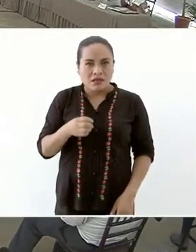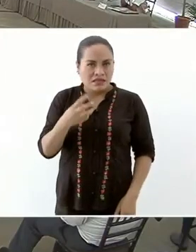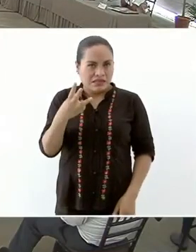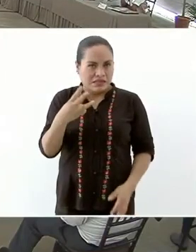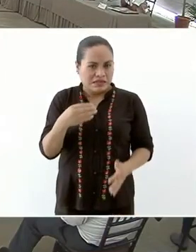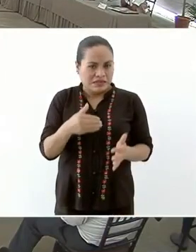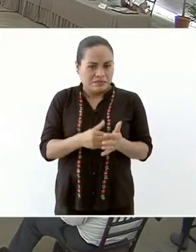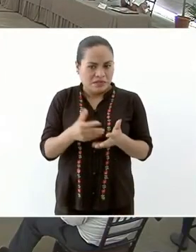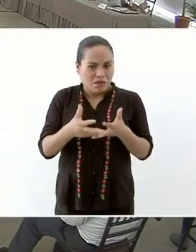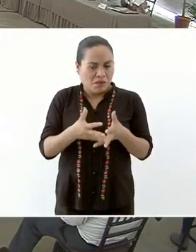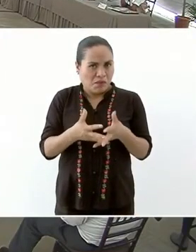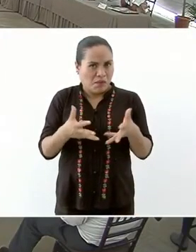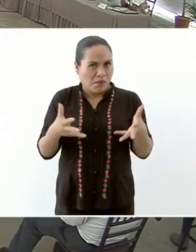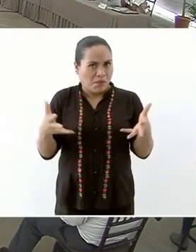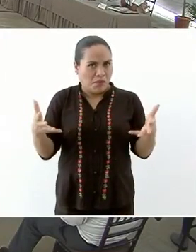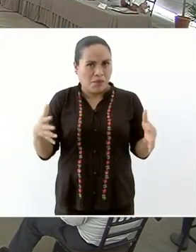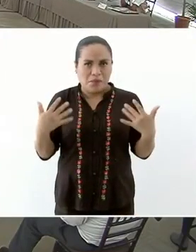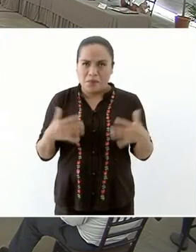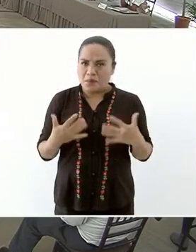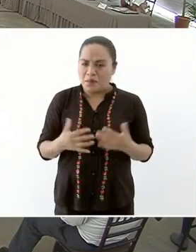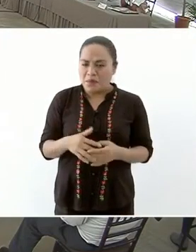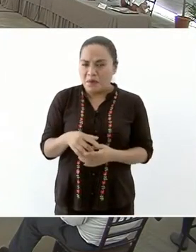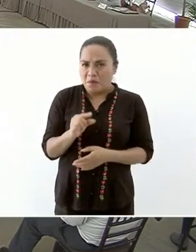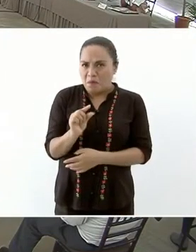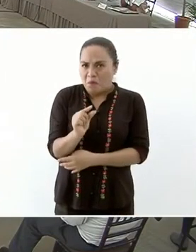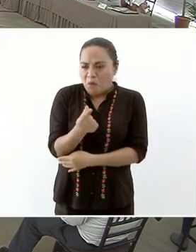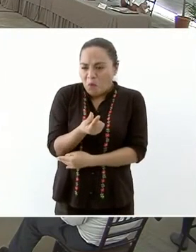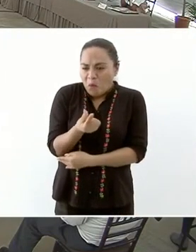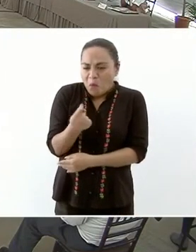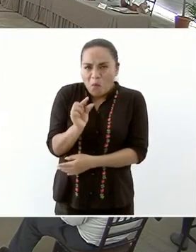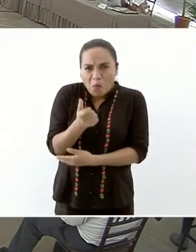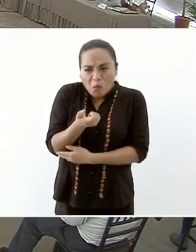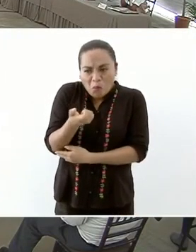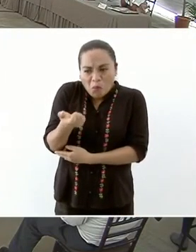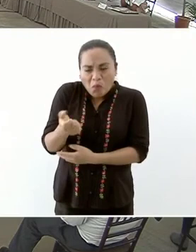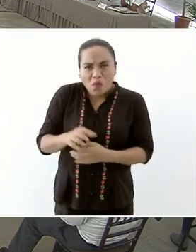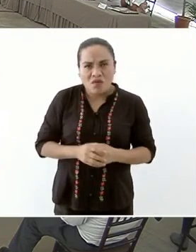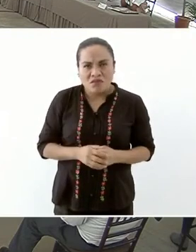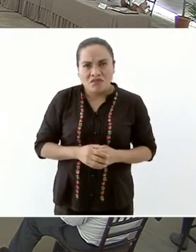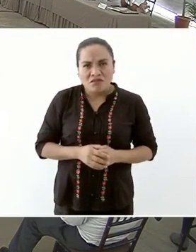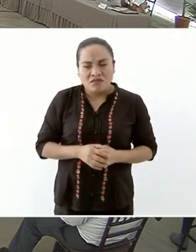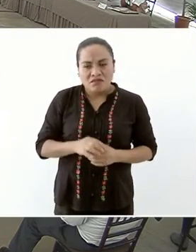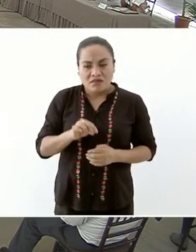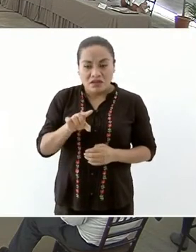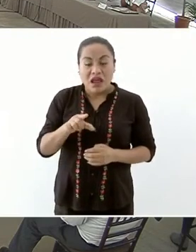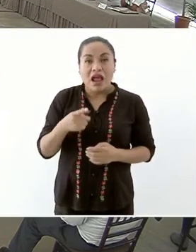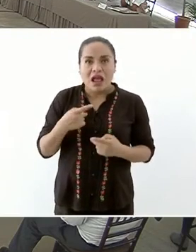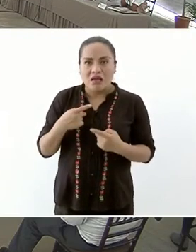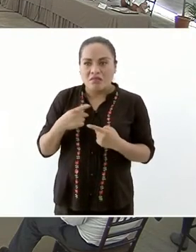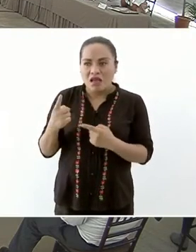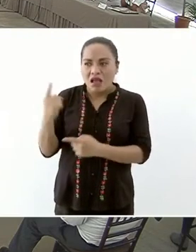pero llega por ahí un líder de estos corruptos